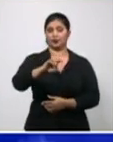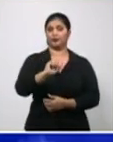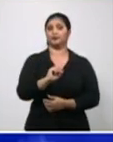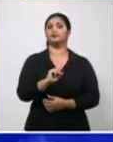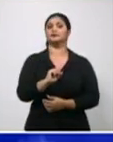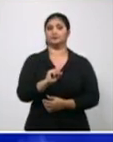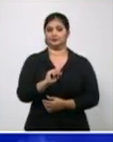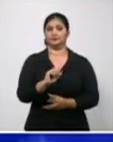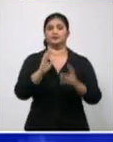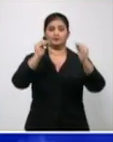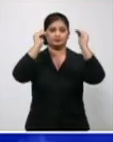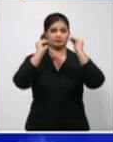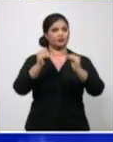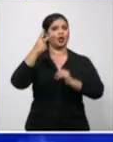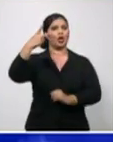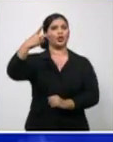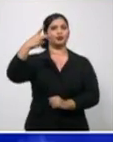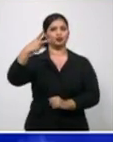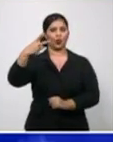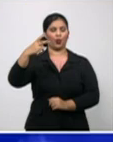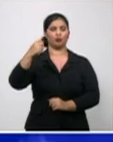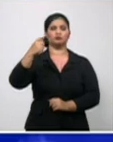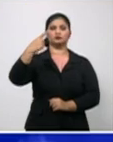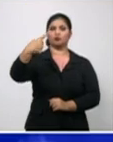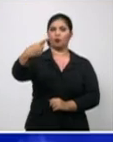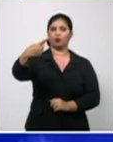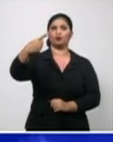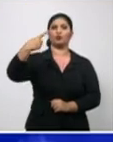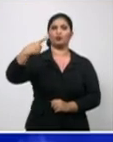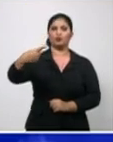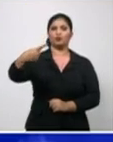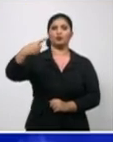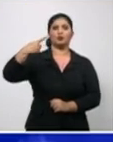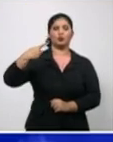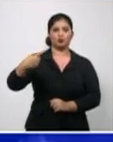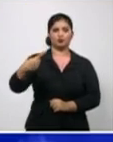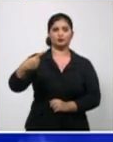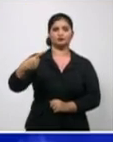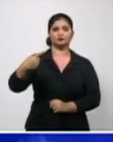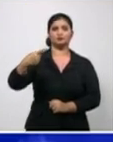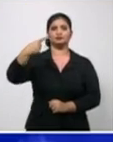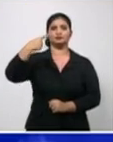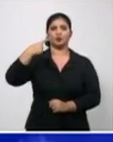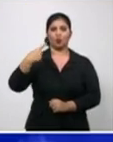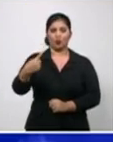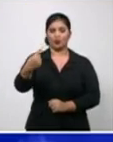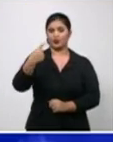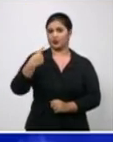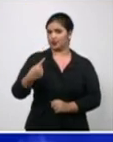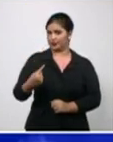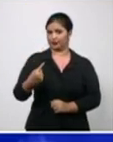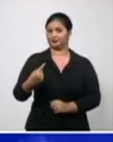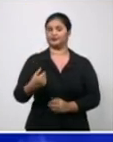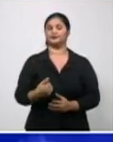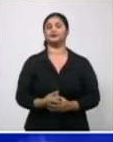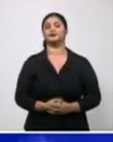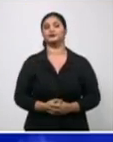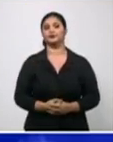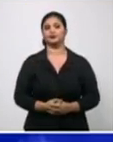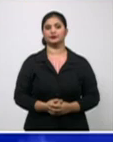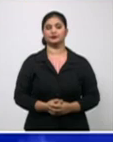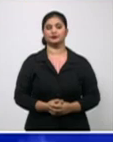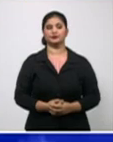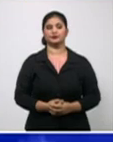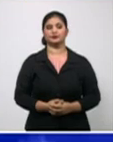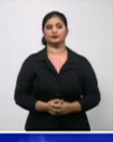de Camajuaní, en Crucijada, Manicaragua, Remedios y Santo Domingo, uno de